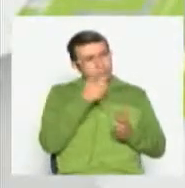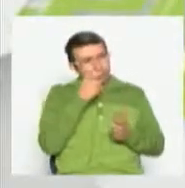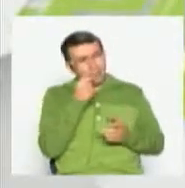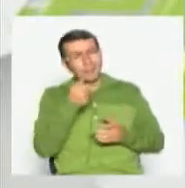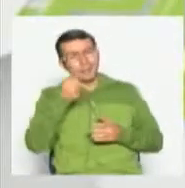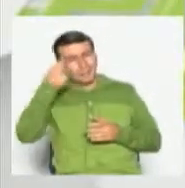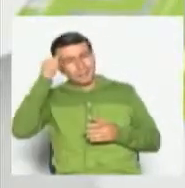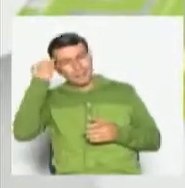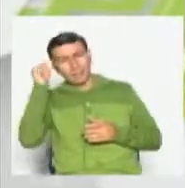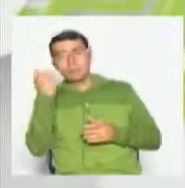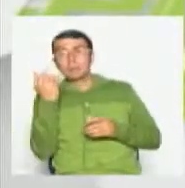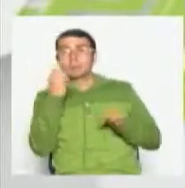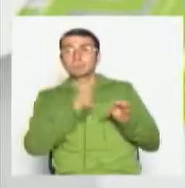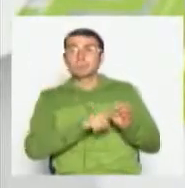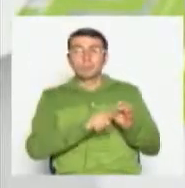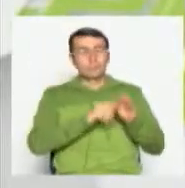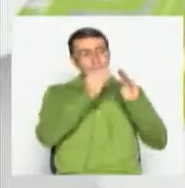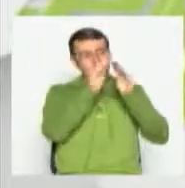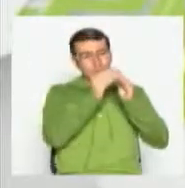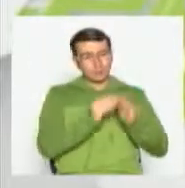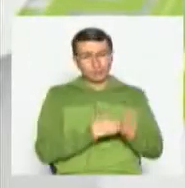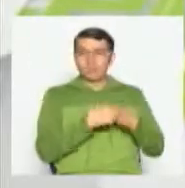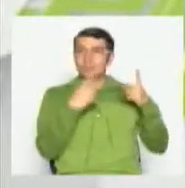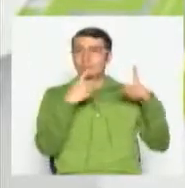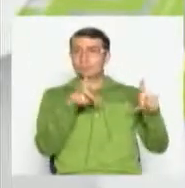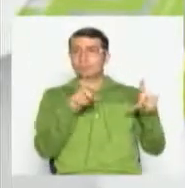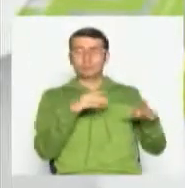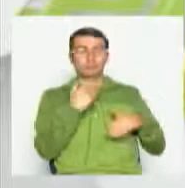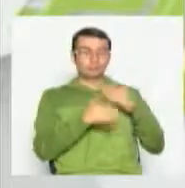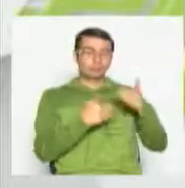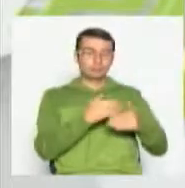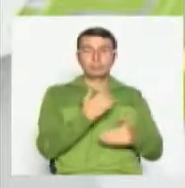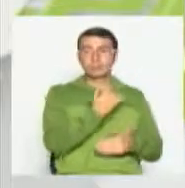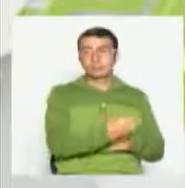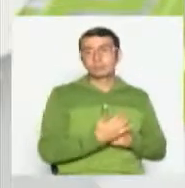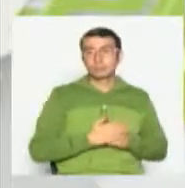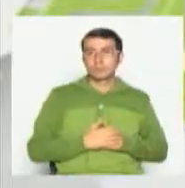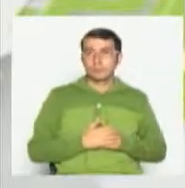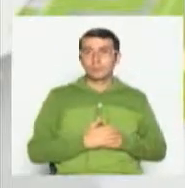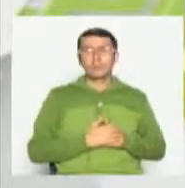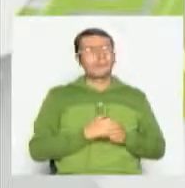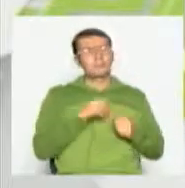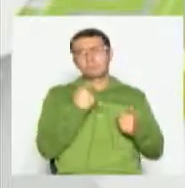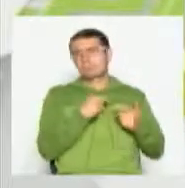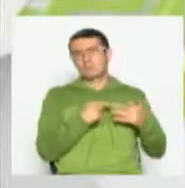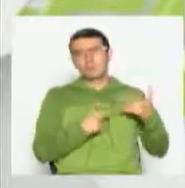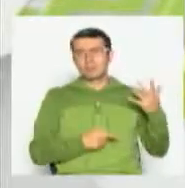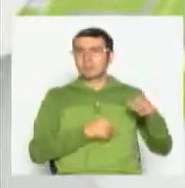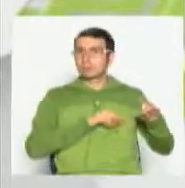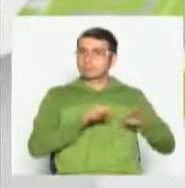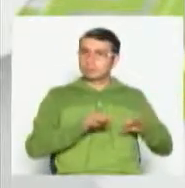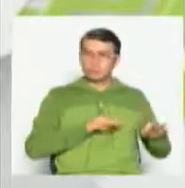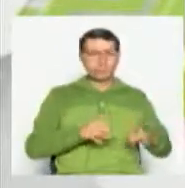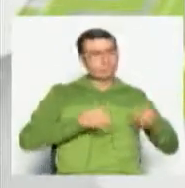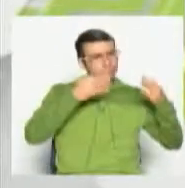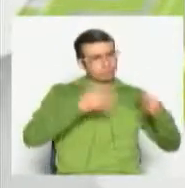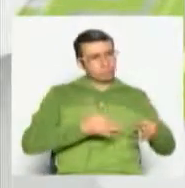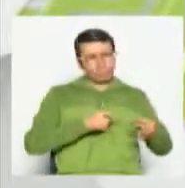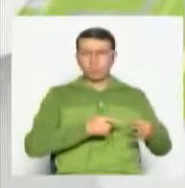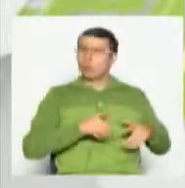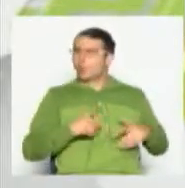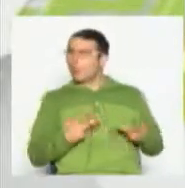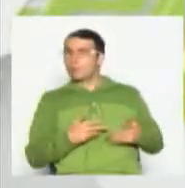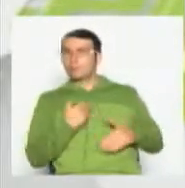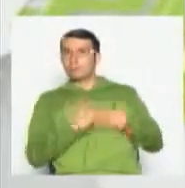en cuenta para la realización de un programa de televisión. Existe una serie de factores específicos que determinan el proceso a